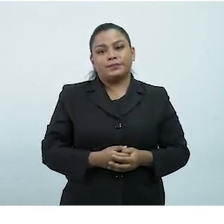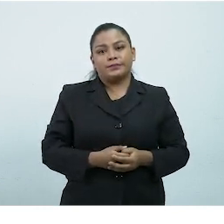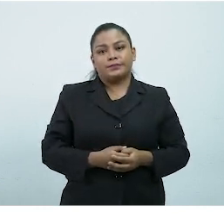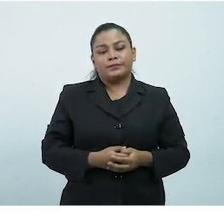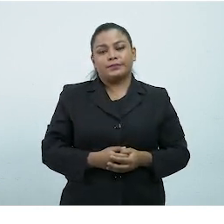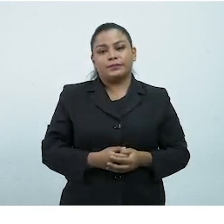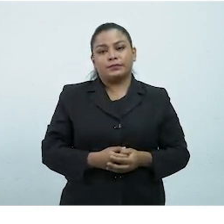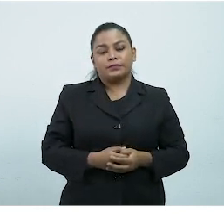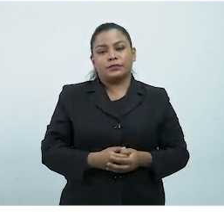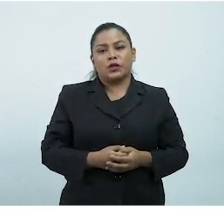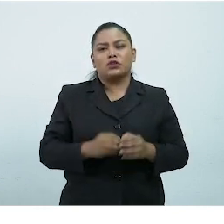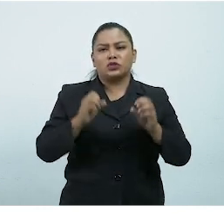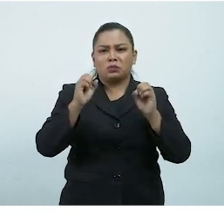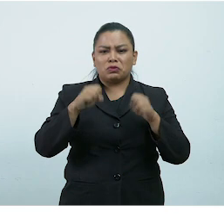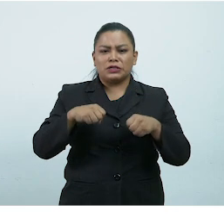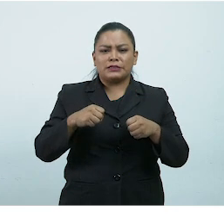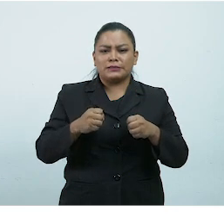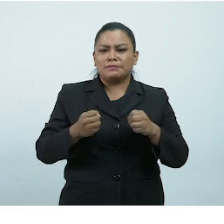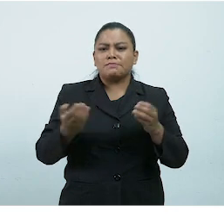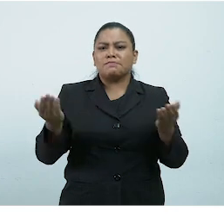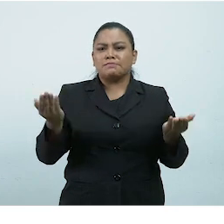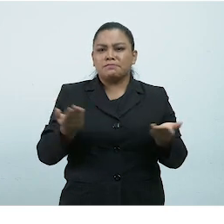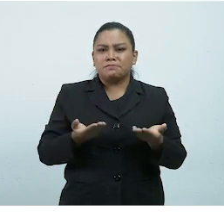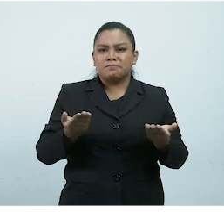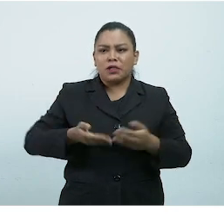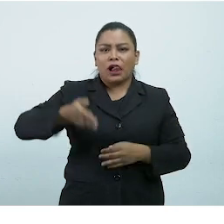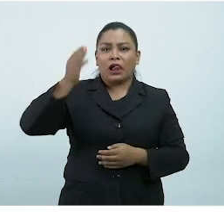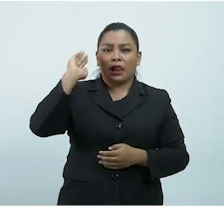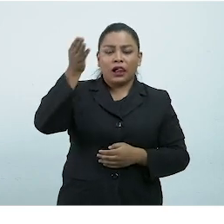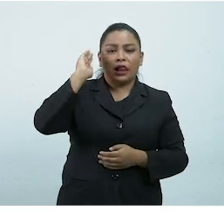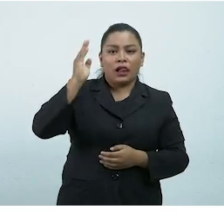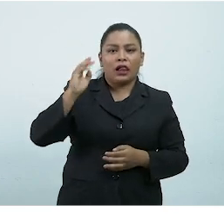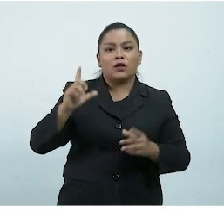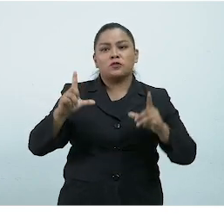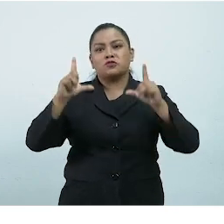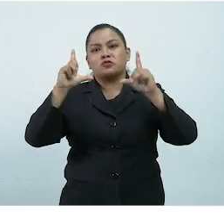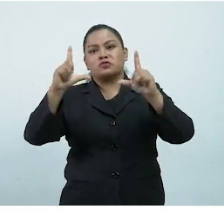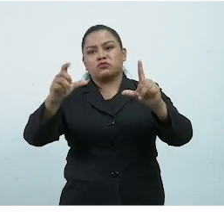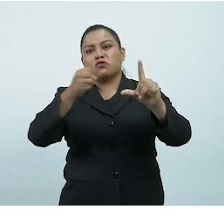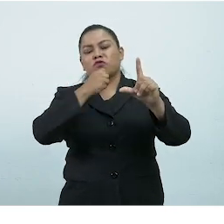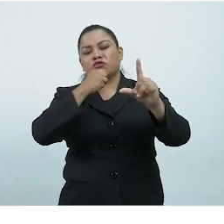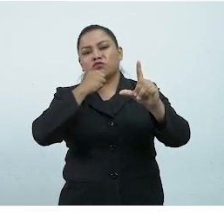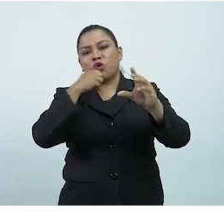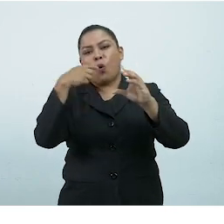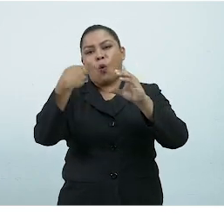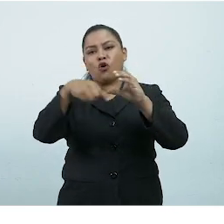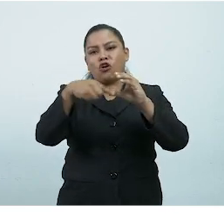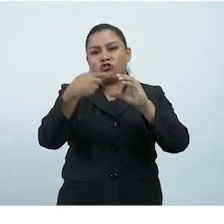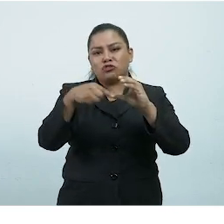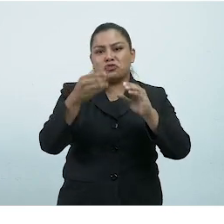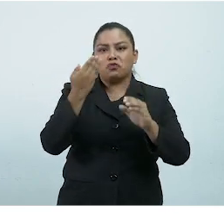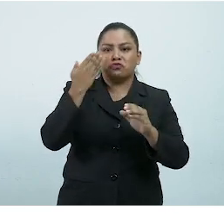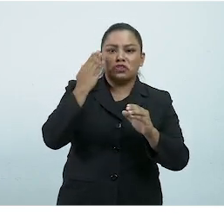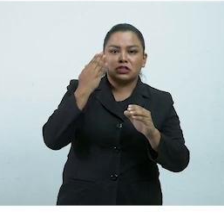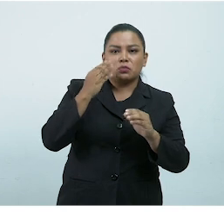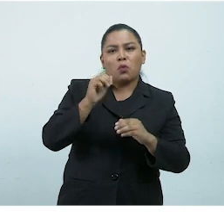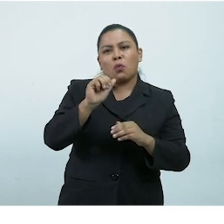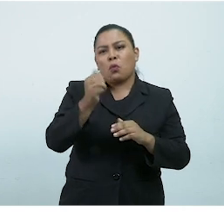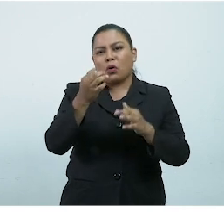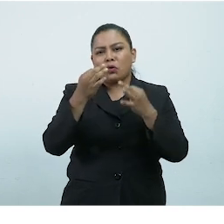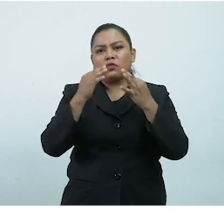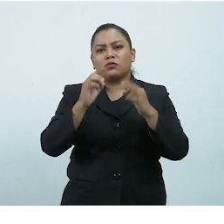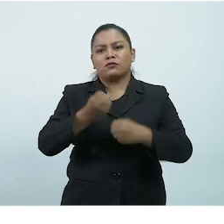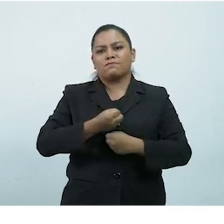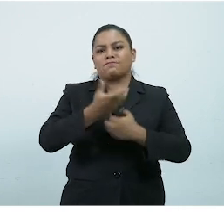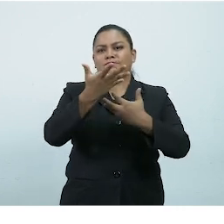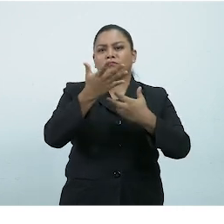El cual se podrá desarrollar mediante charlas, carteleras, correos electrónicos, redes sociales U otros medios que